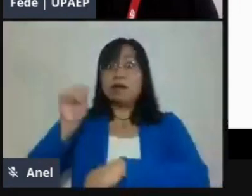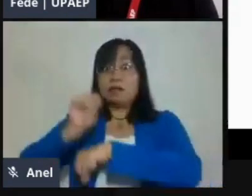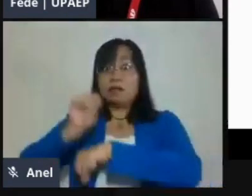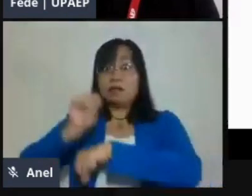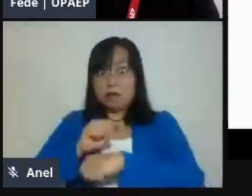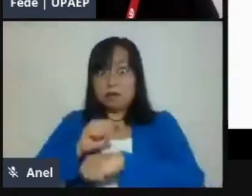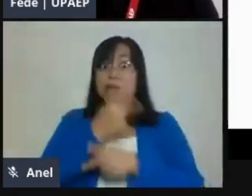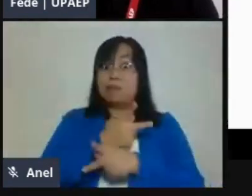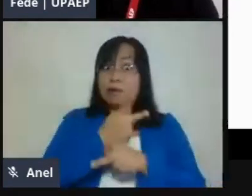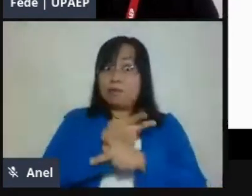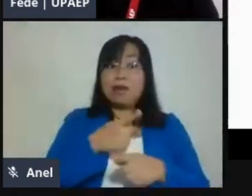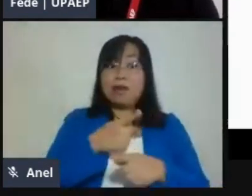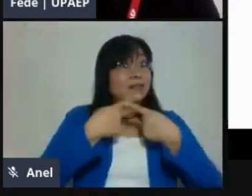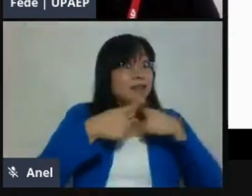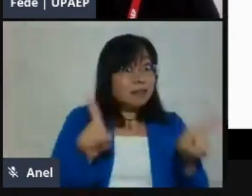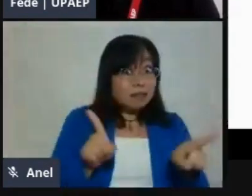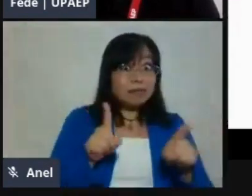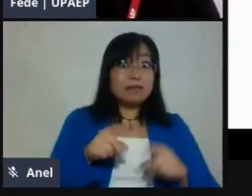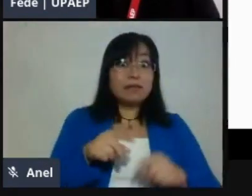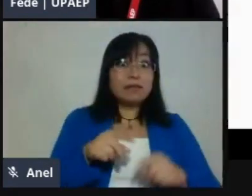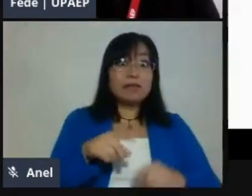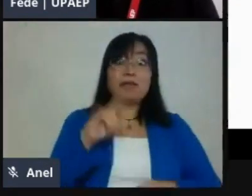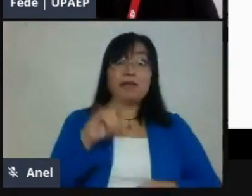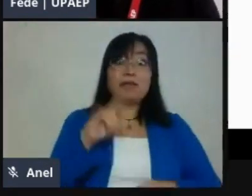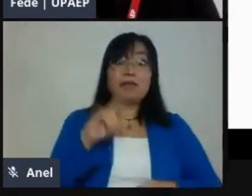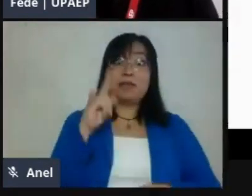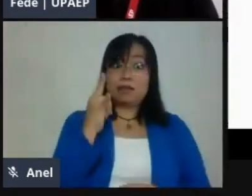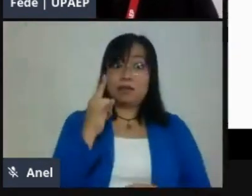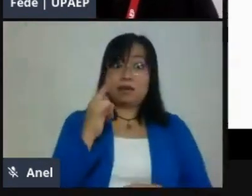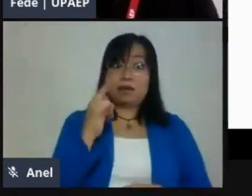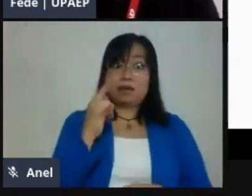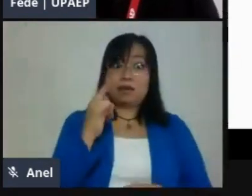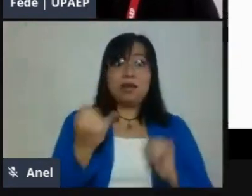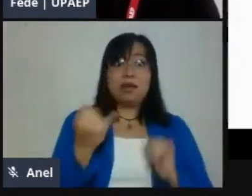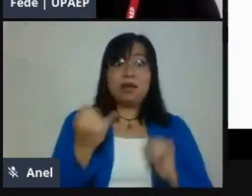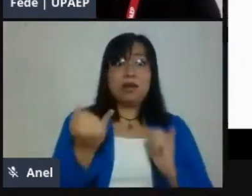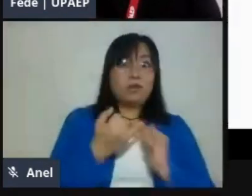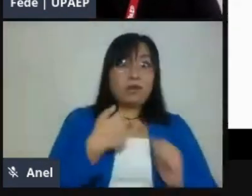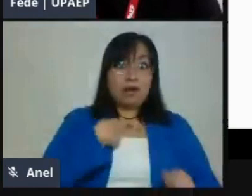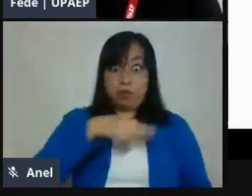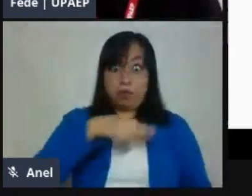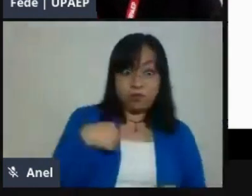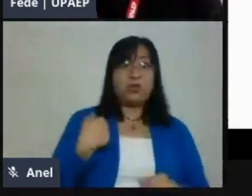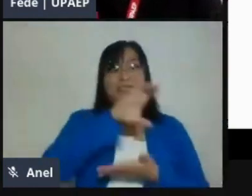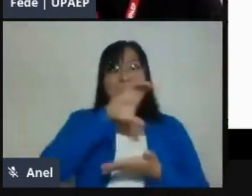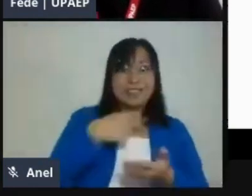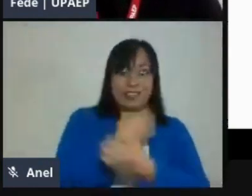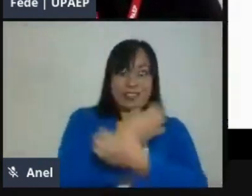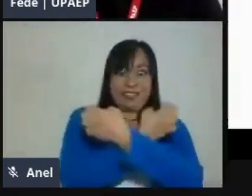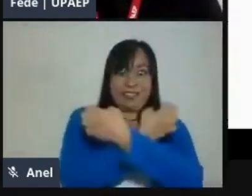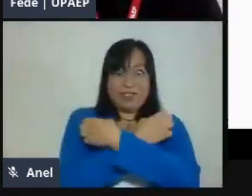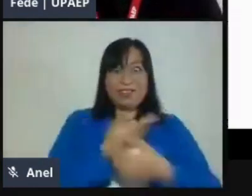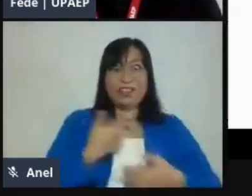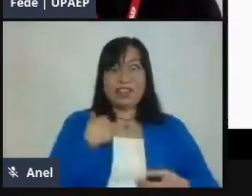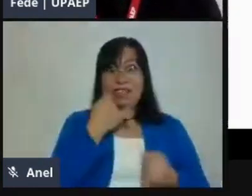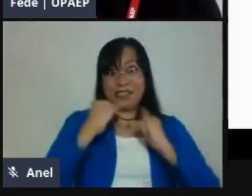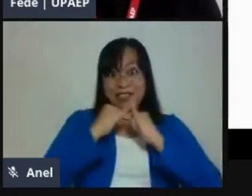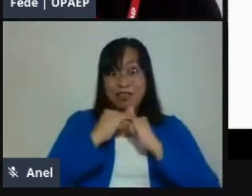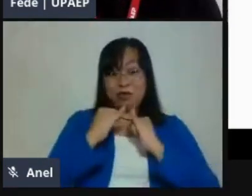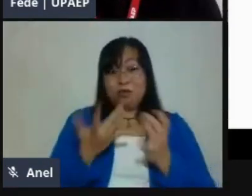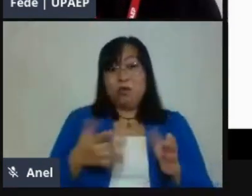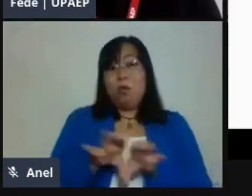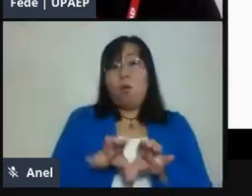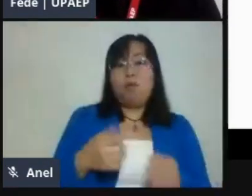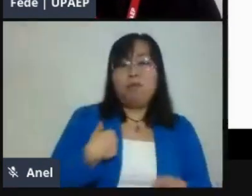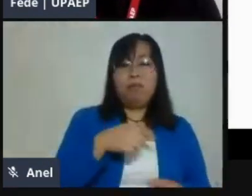educativo? ¿Cuál va a ser ese canal de comunicación para que si tú, papá o mamá, tienes una duda, contactes al maestro o